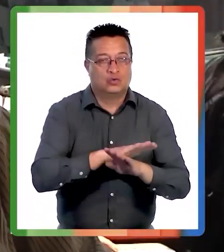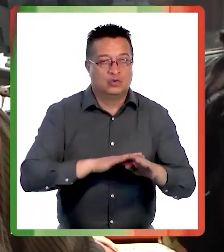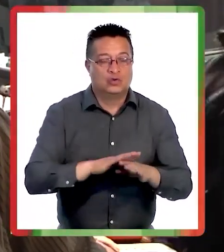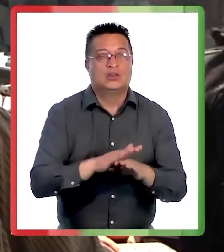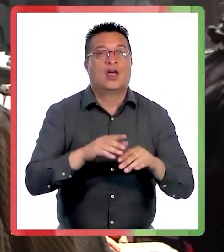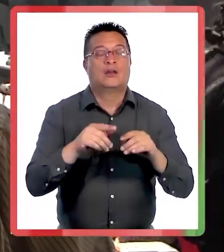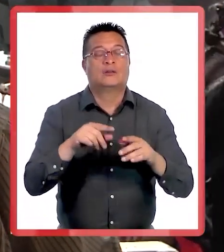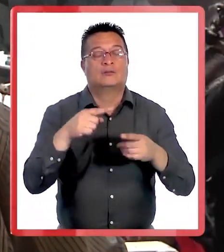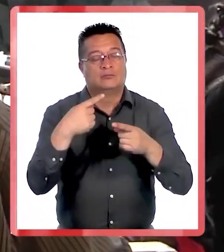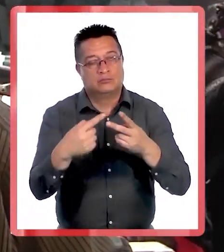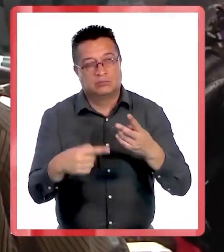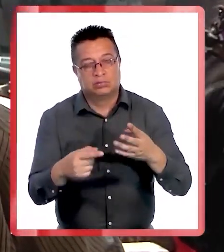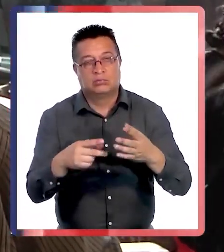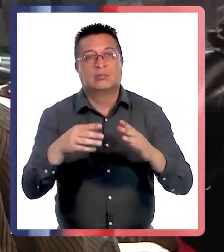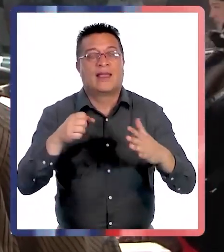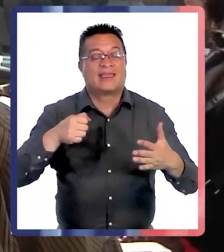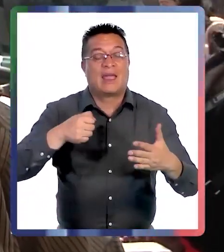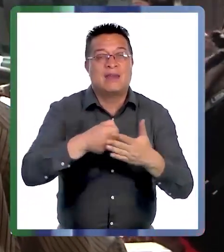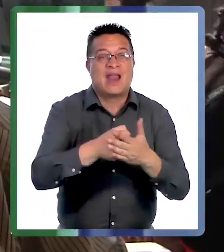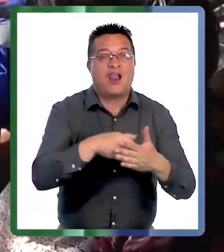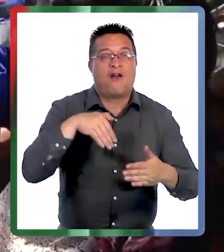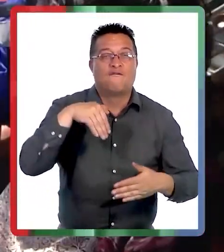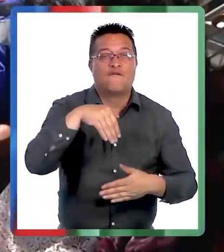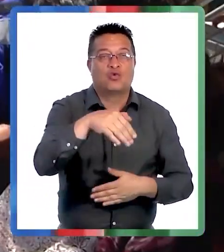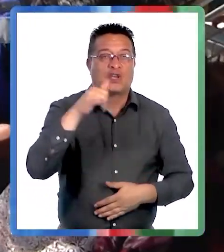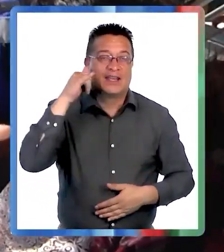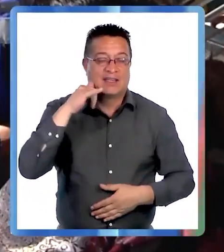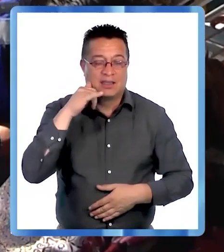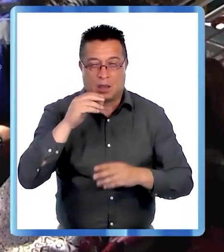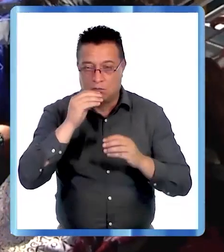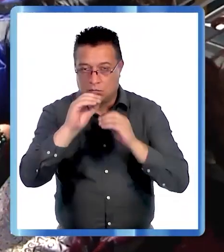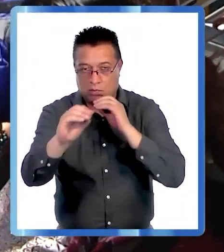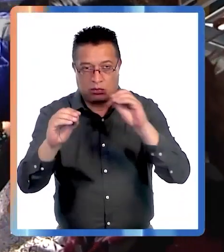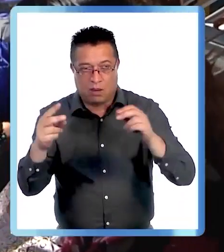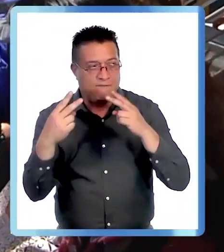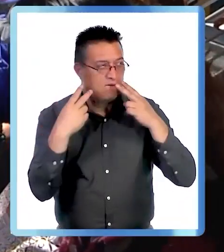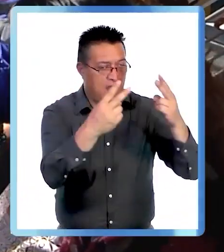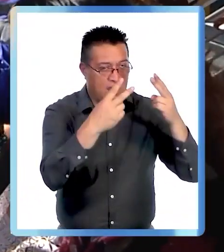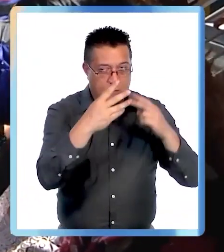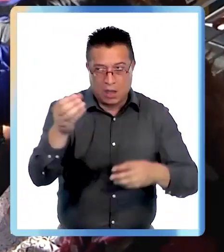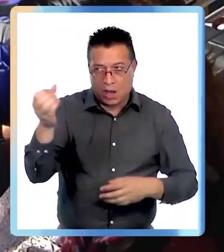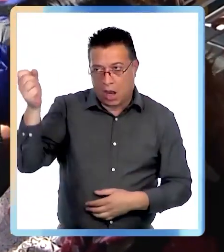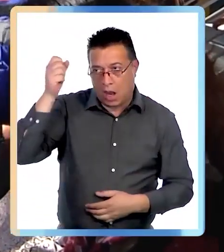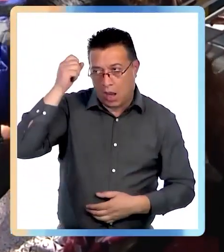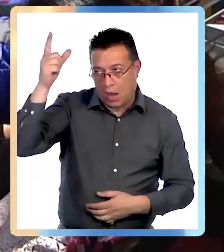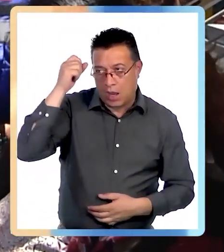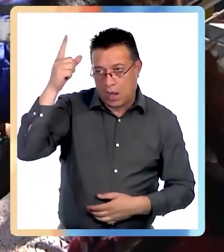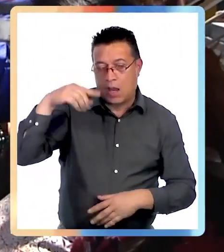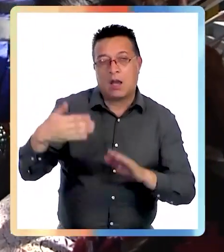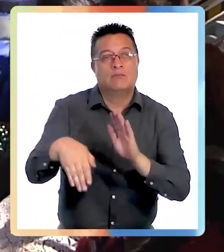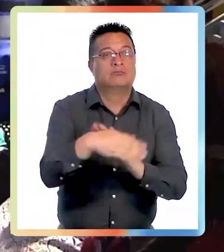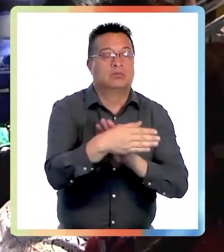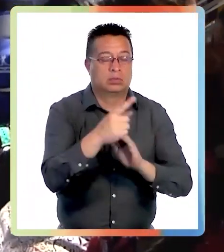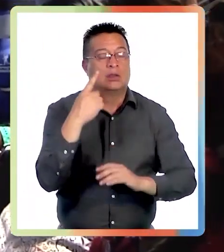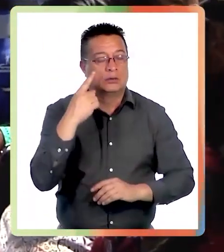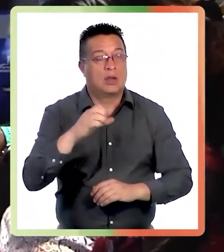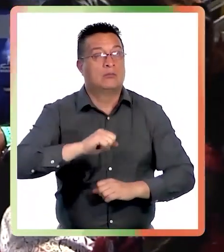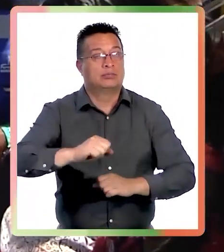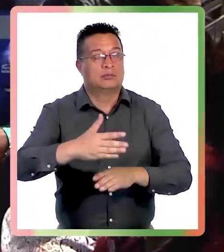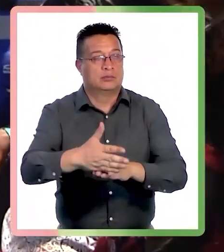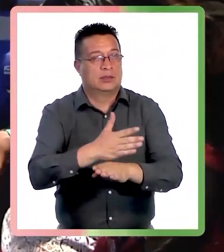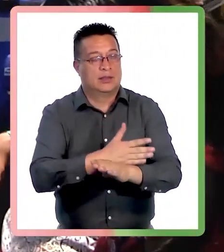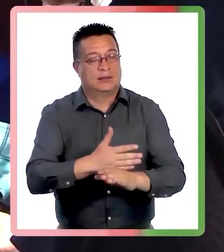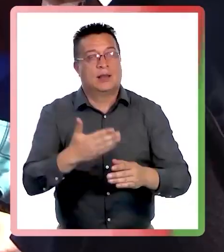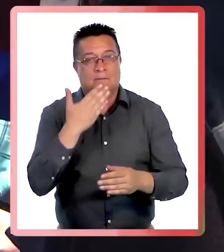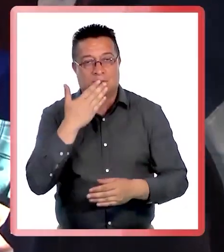información aquí en el terminal de buses de Iquique para que la gente viaje informada respecto de esta situación y que pueda tomar las medidas